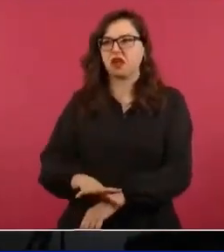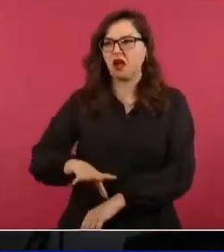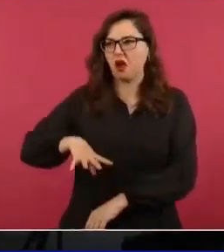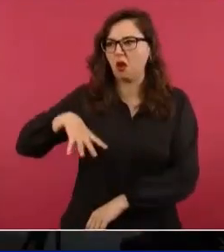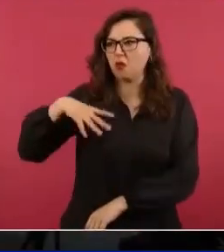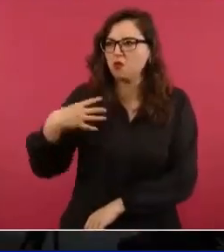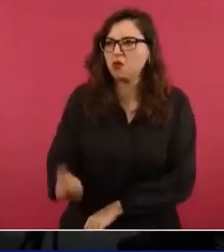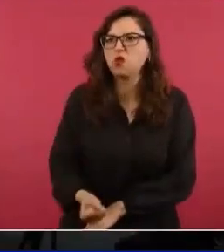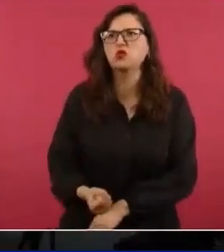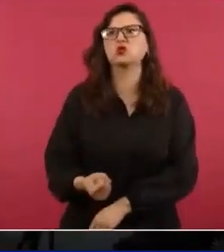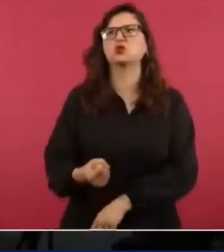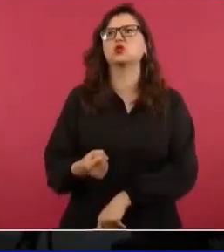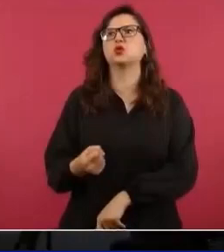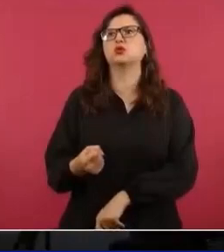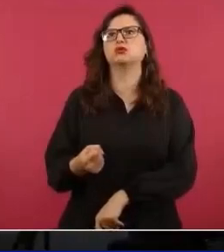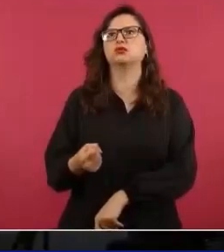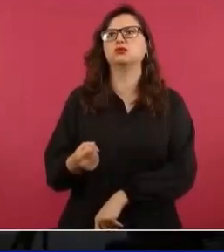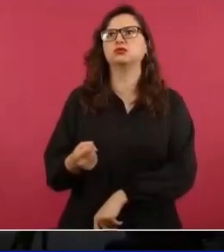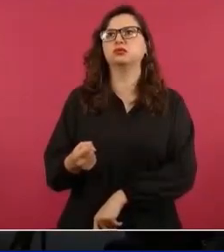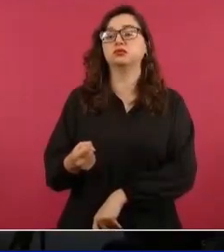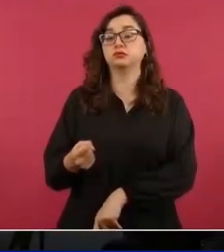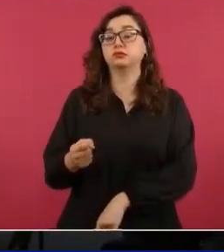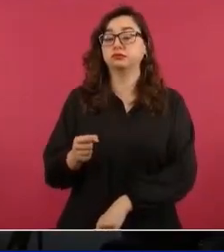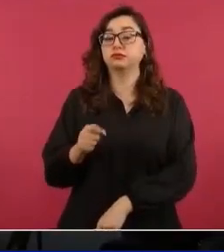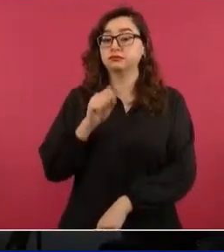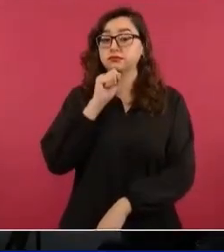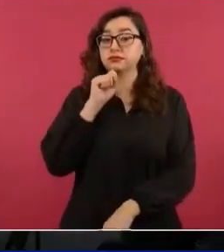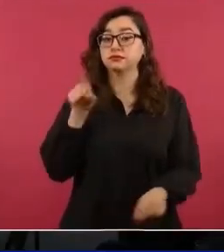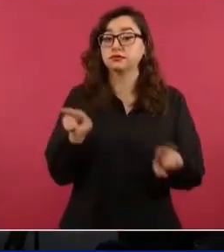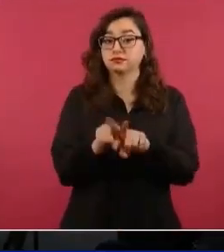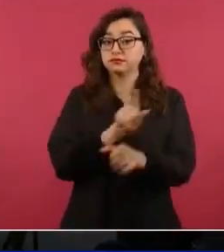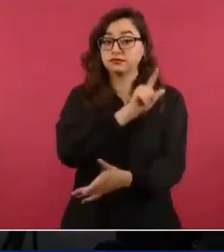y crímenes.